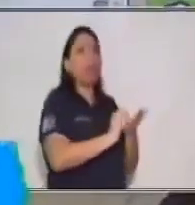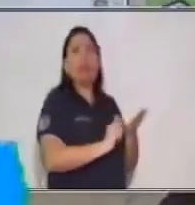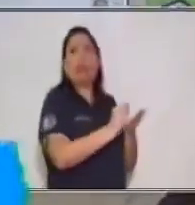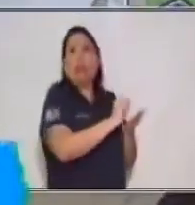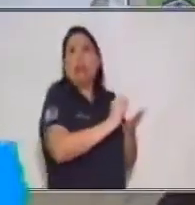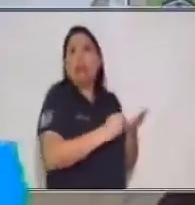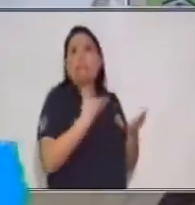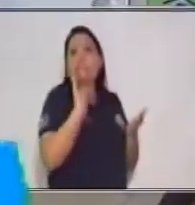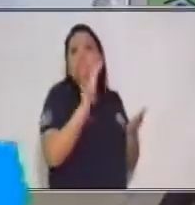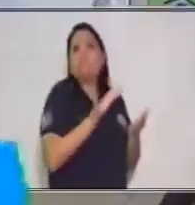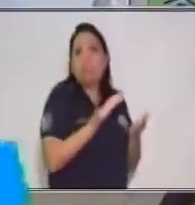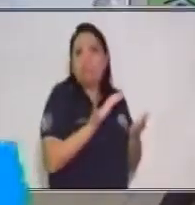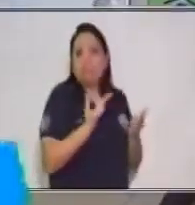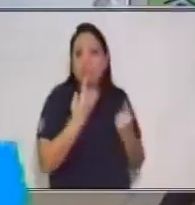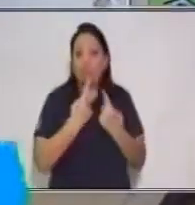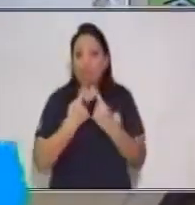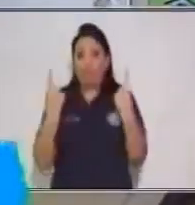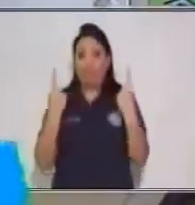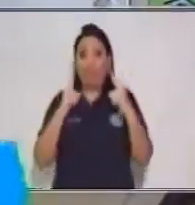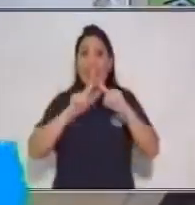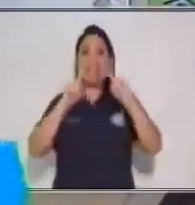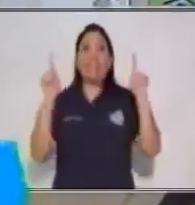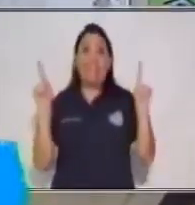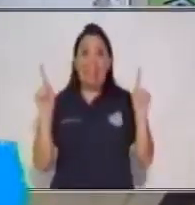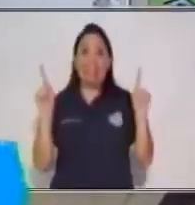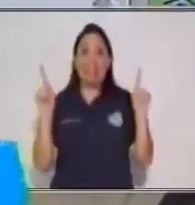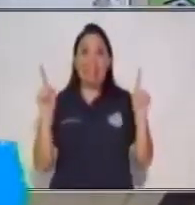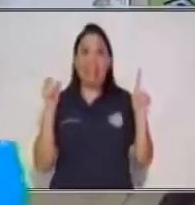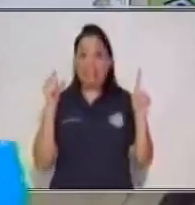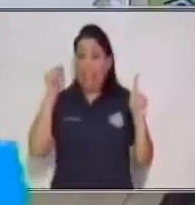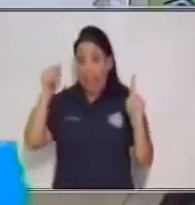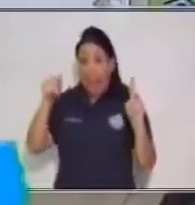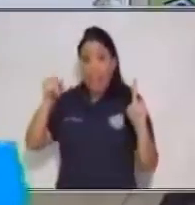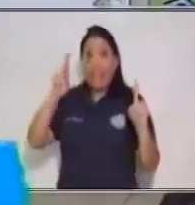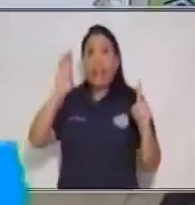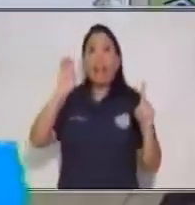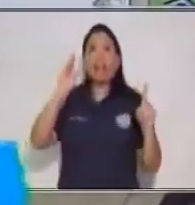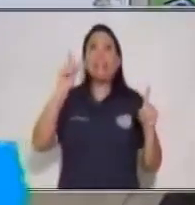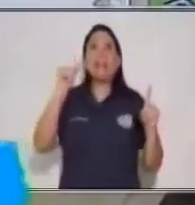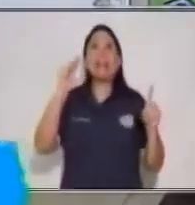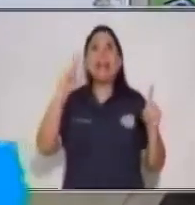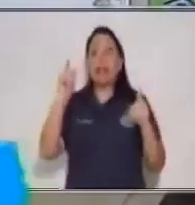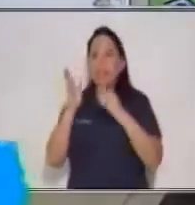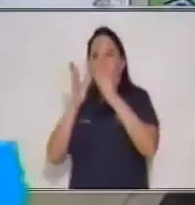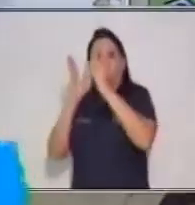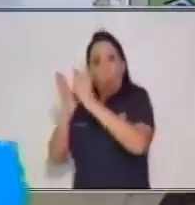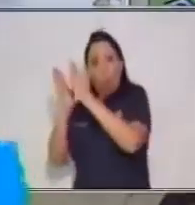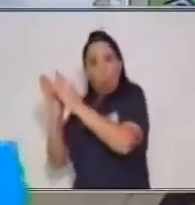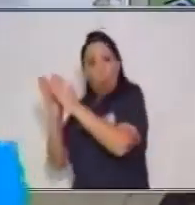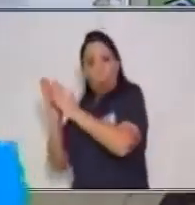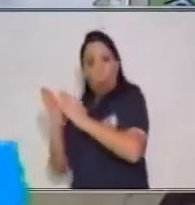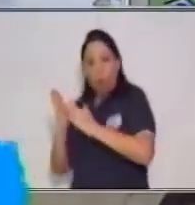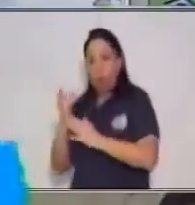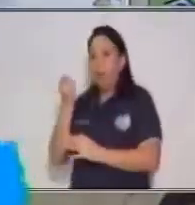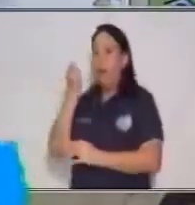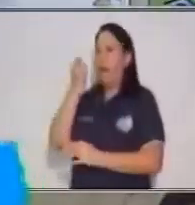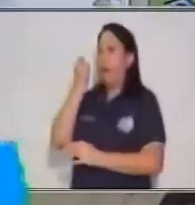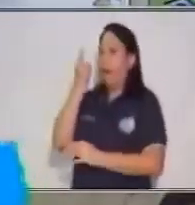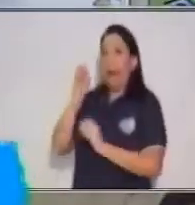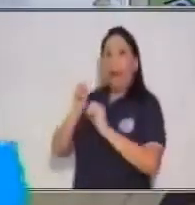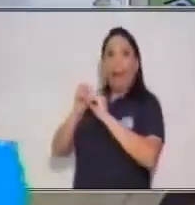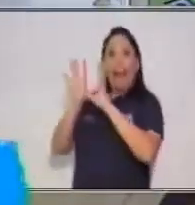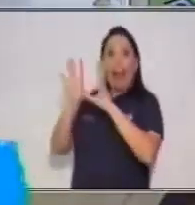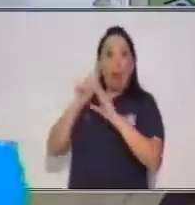en nuestro texto. Y ya estamos escribiendo. Ahora la redacción es ya darle ese orden y ese sentido completo a las palabras.